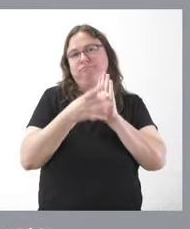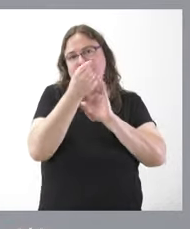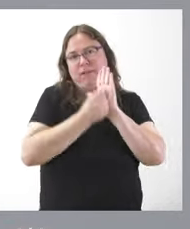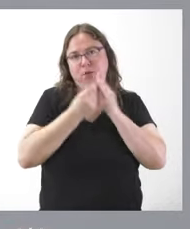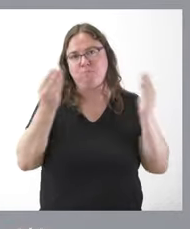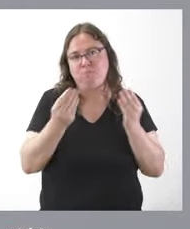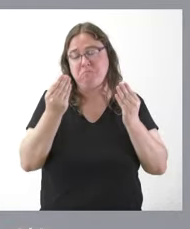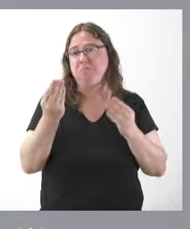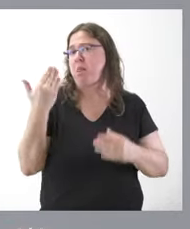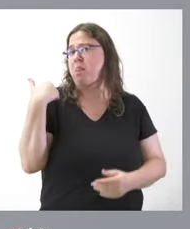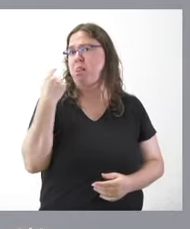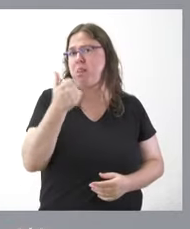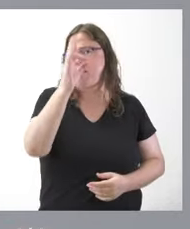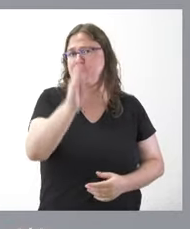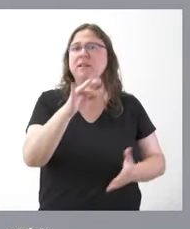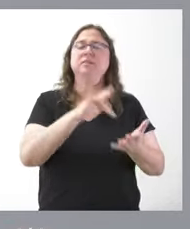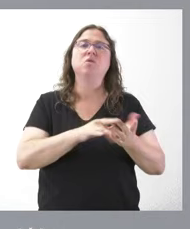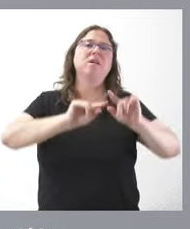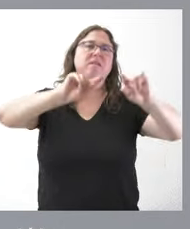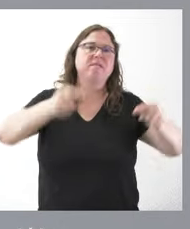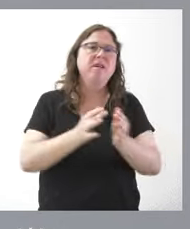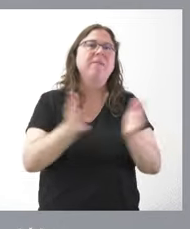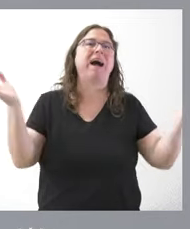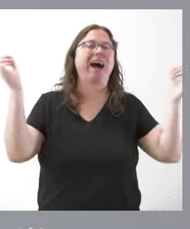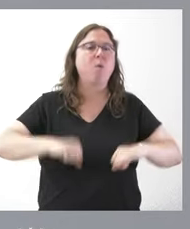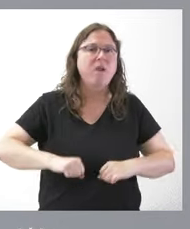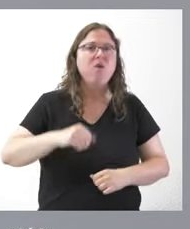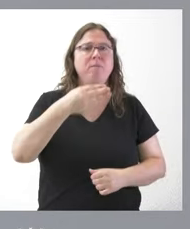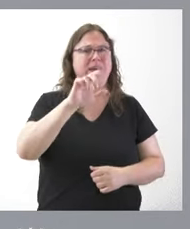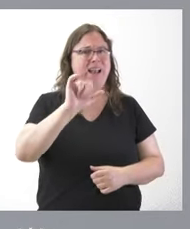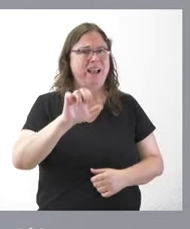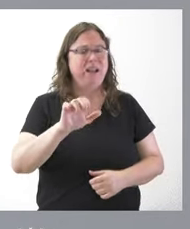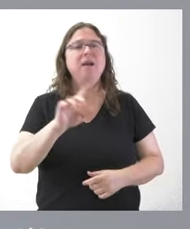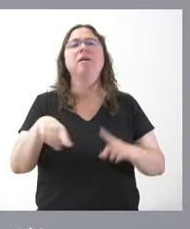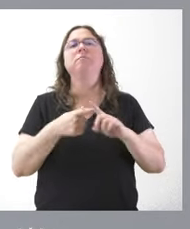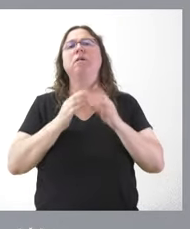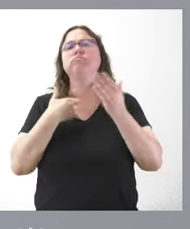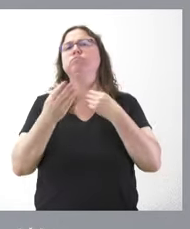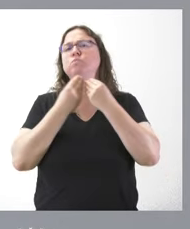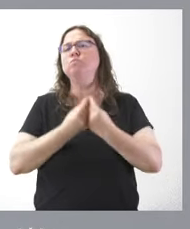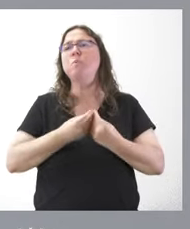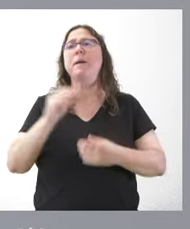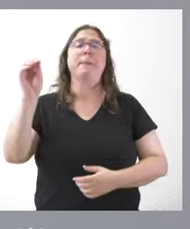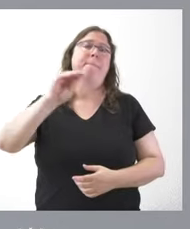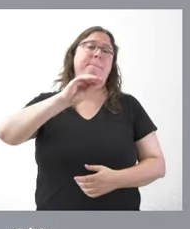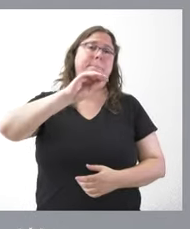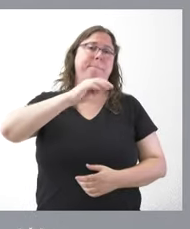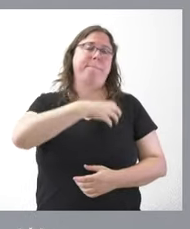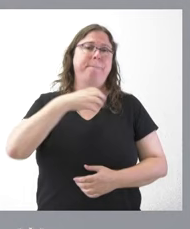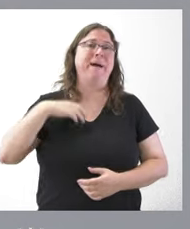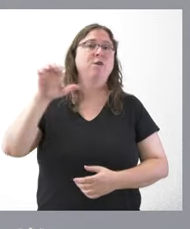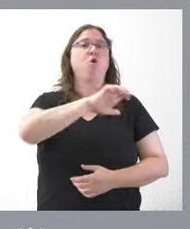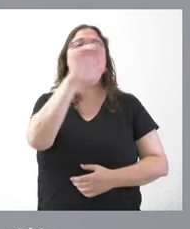recientemente además hemos vuelto a firmar nuevos acuerdos con el BEI y tenemos una extraordinaria relación con el Banco Europeo de Inversiones en un doble ámbito